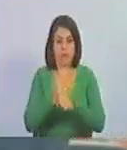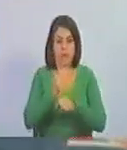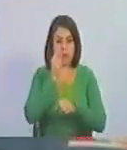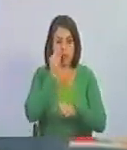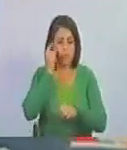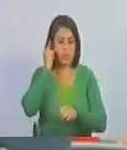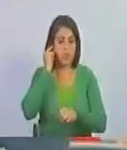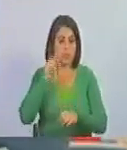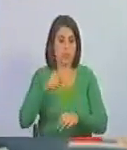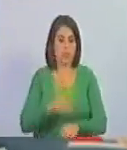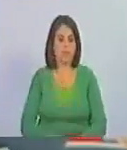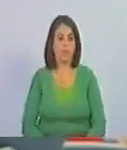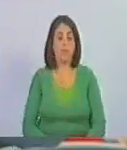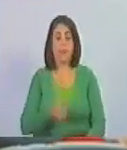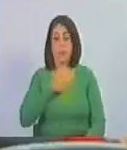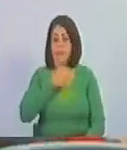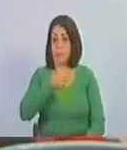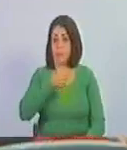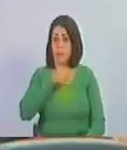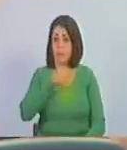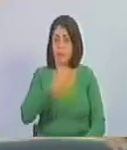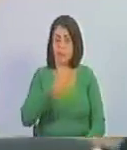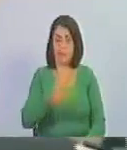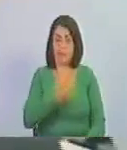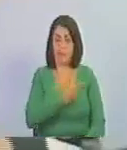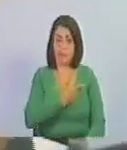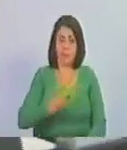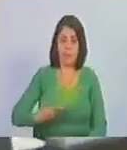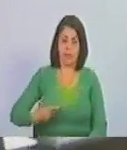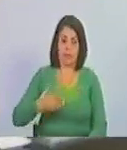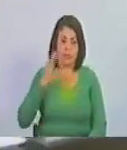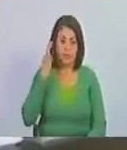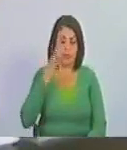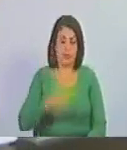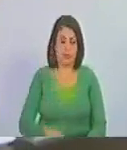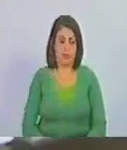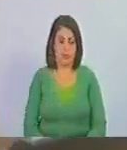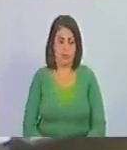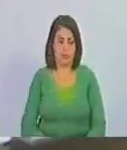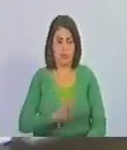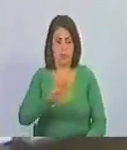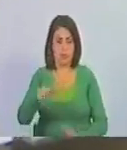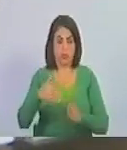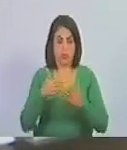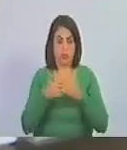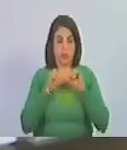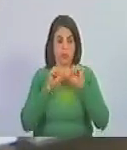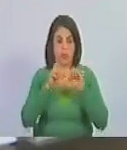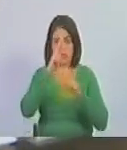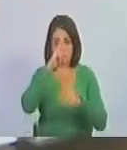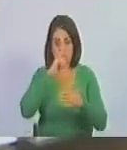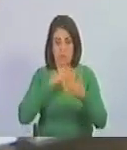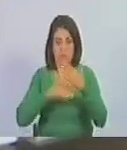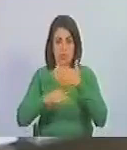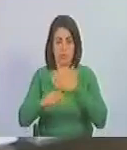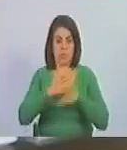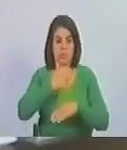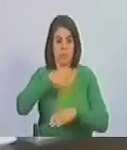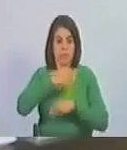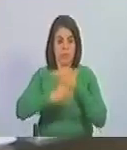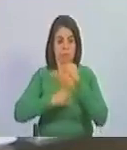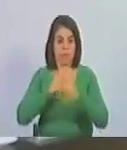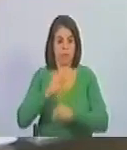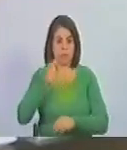trabajadoras, a sus periodistas, a su presidenta y a todos los que durante estos años hemos sido